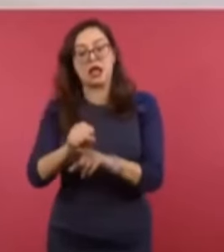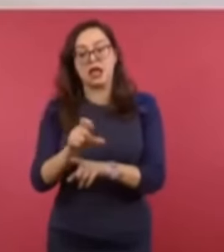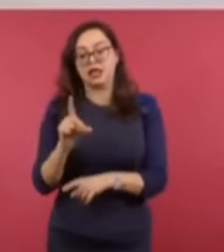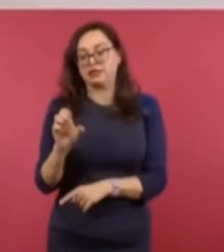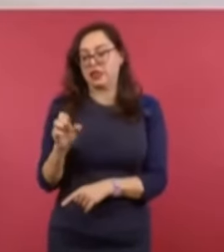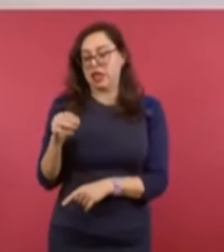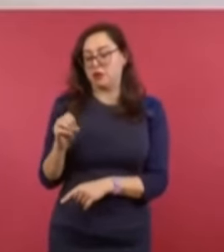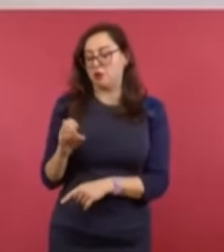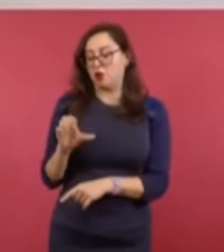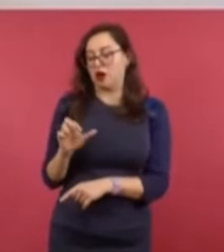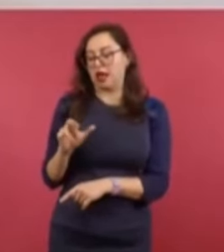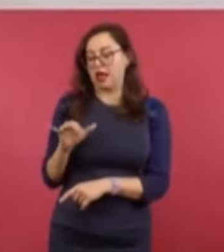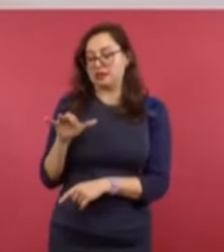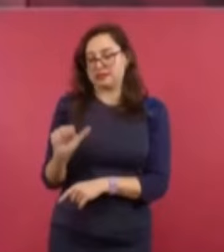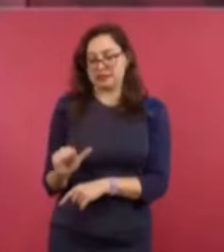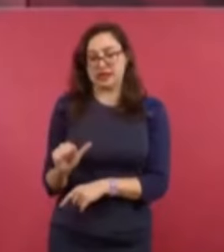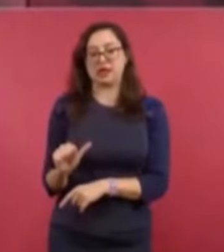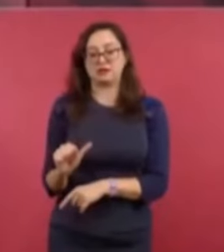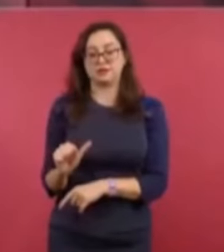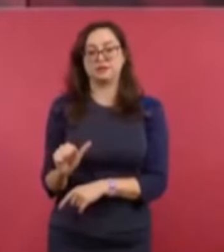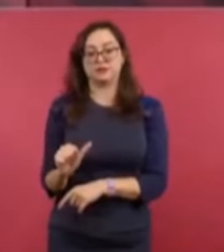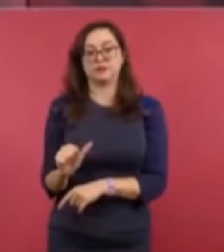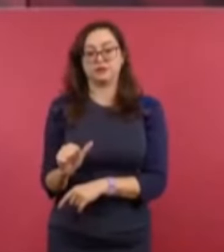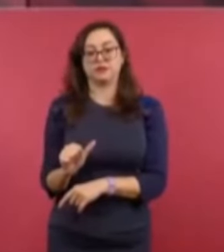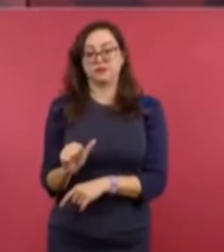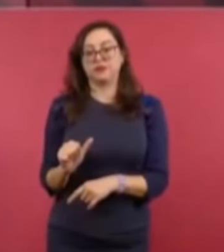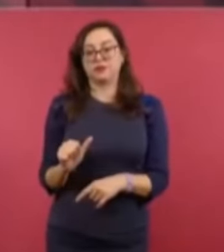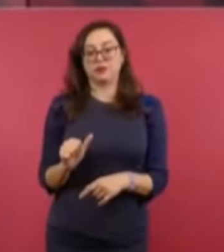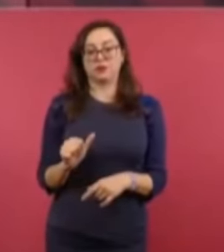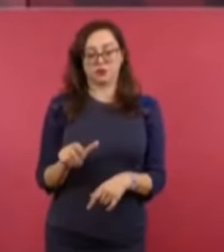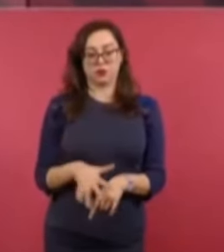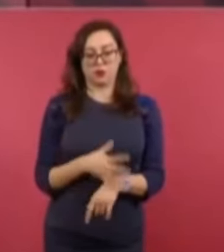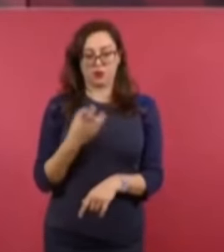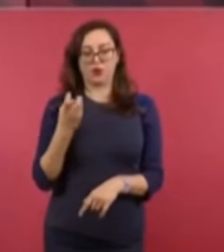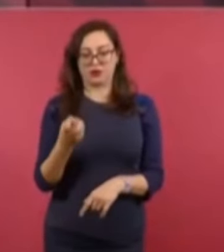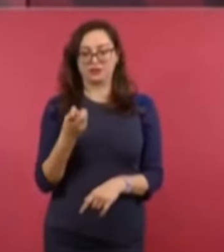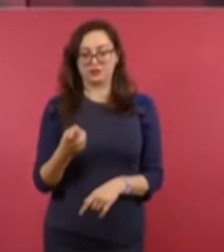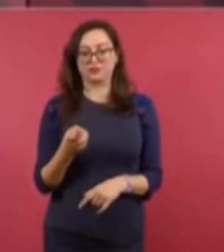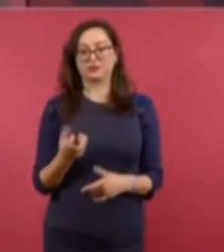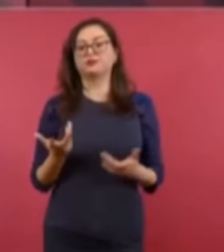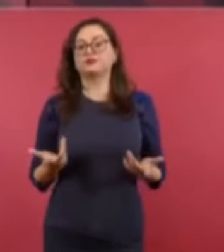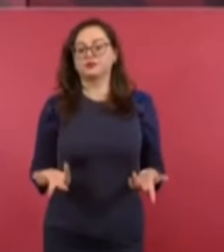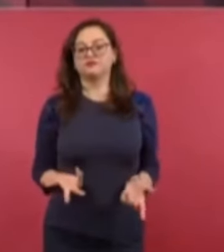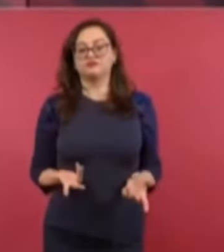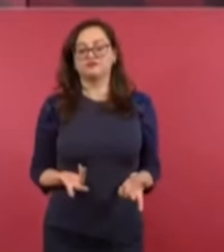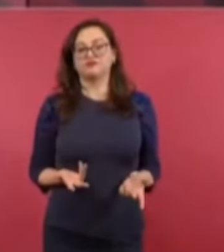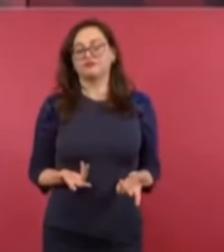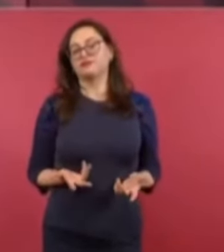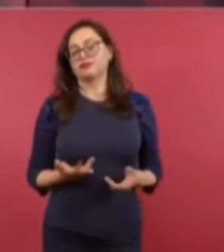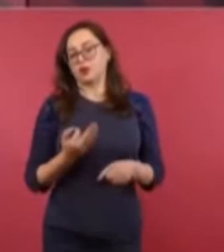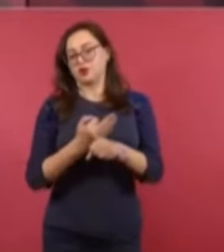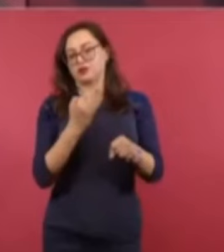gusto que la planta principal, solar que estamos construyendo,